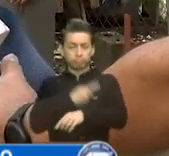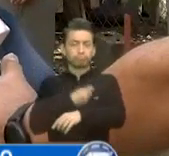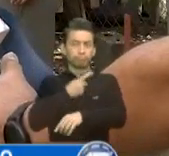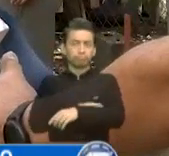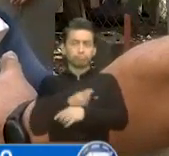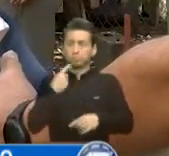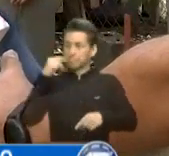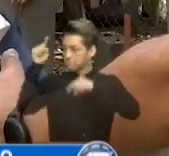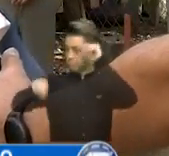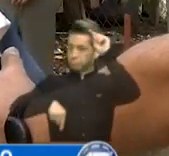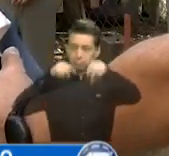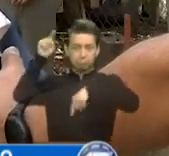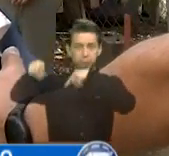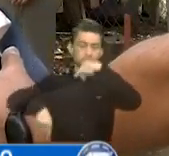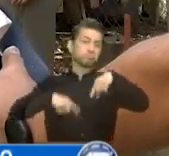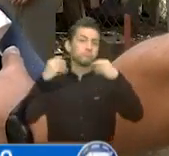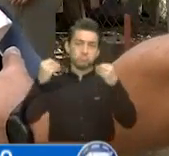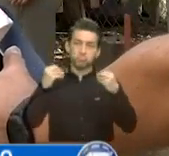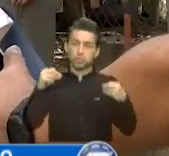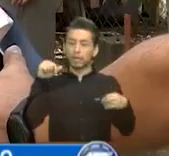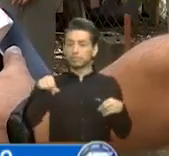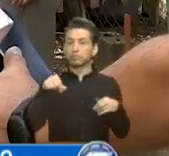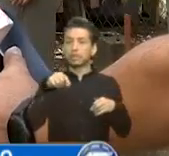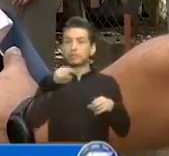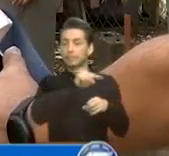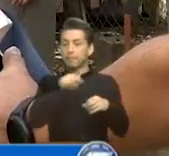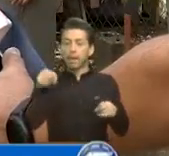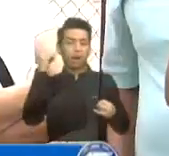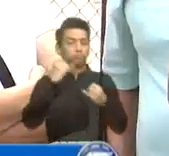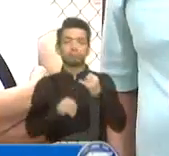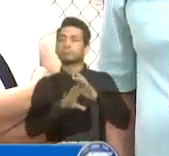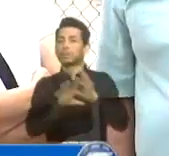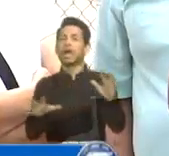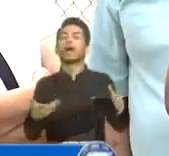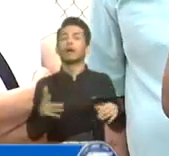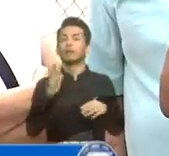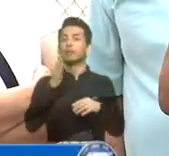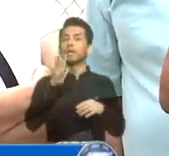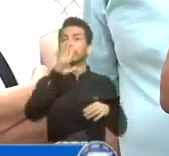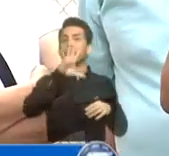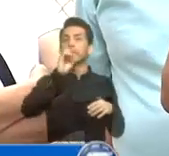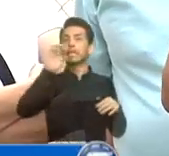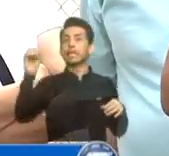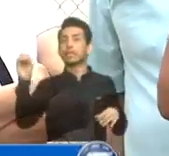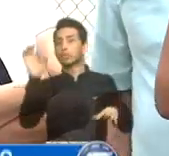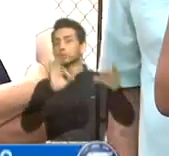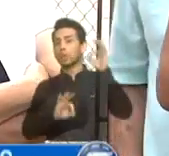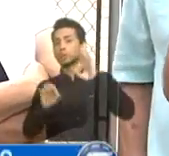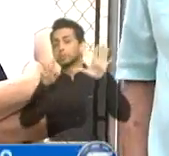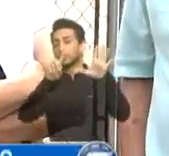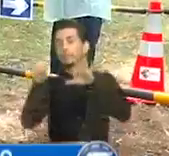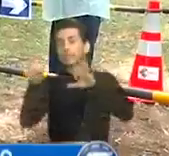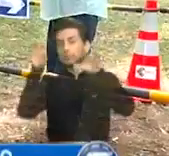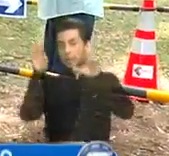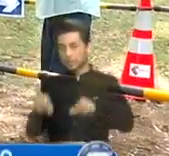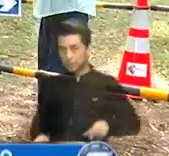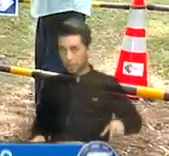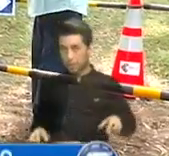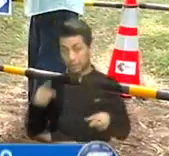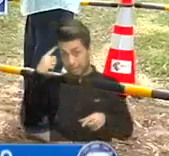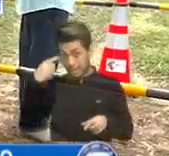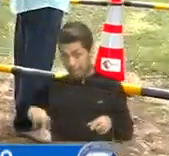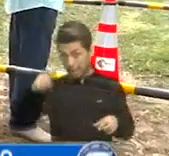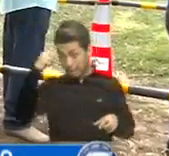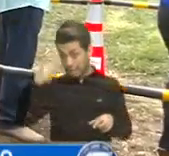la semana que ya terminamos estuvimos vacunando entre 500 y 600 personas. ¿Diarias? Exacto. Como